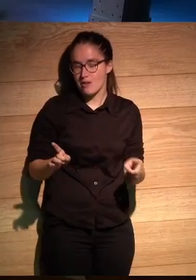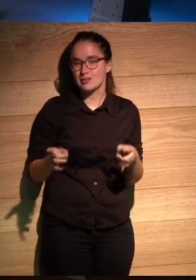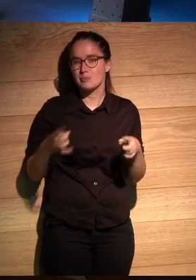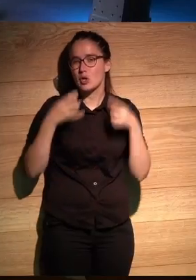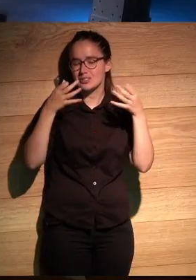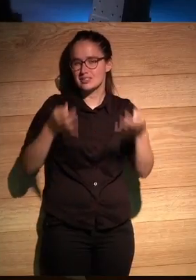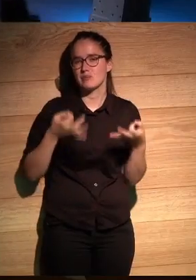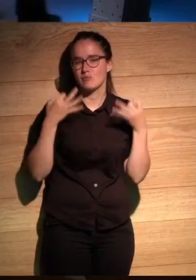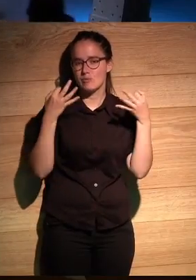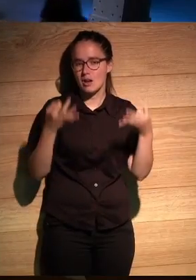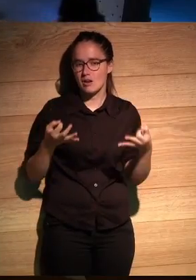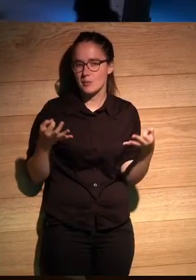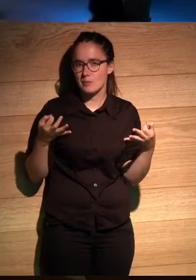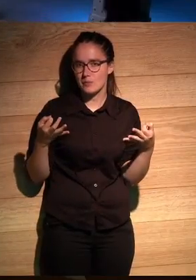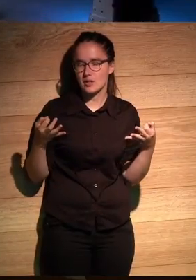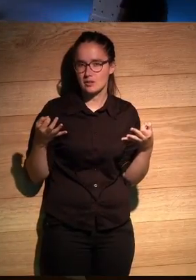el tiempo había